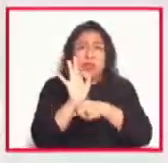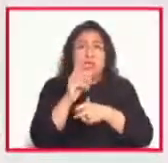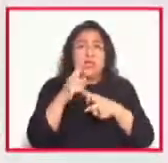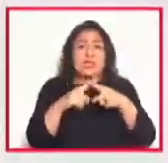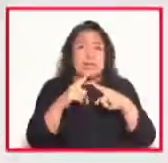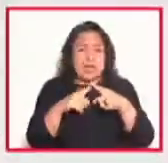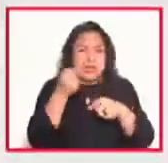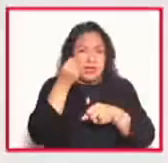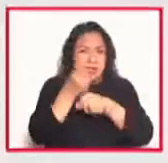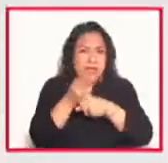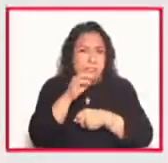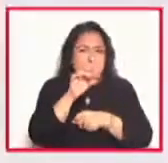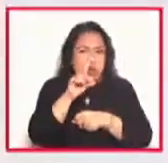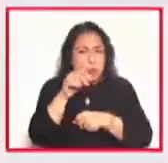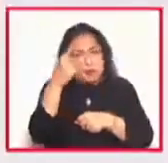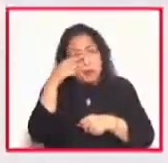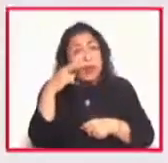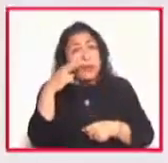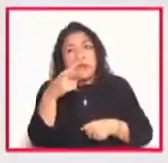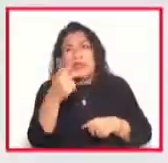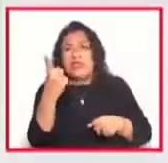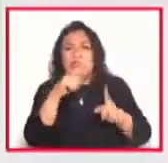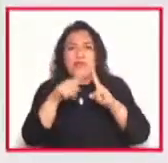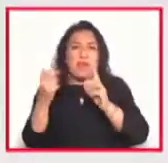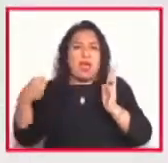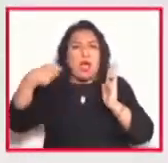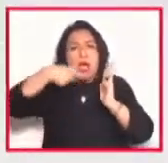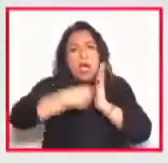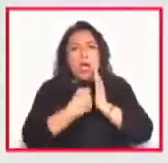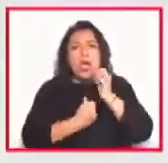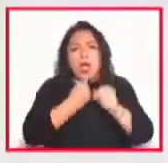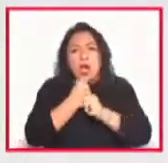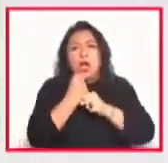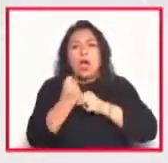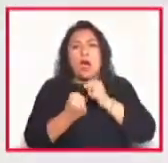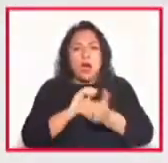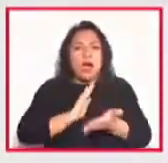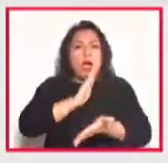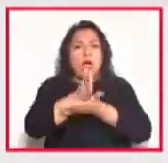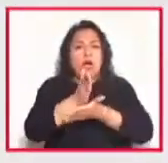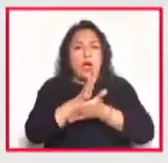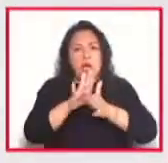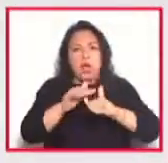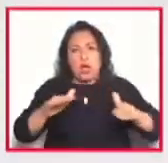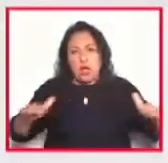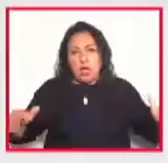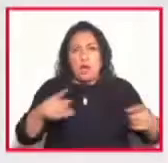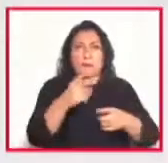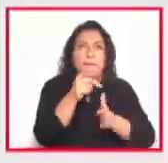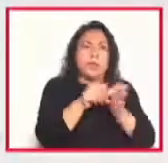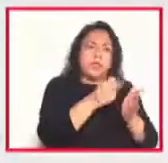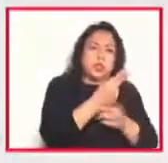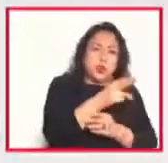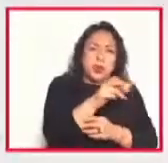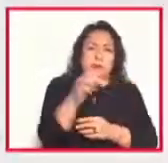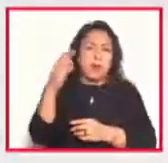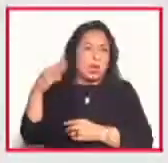para el avistamiento de varias especies de ballenas que año con año transitan por las aguas del pacífico entre noviembre y marzo